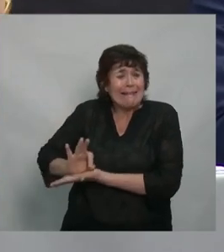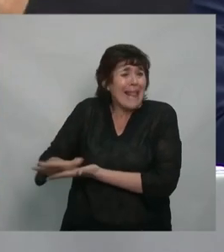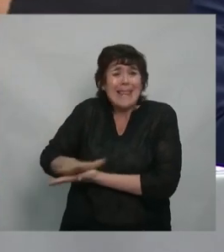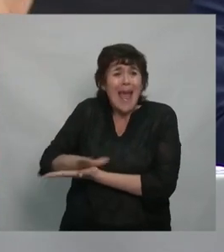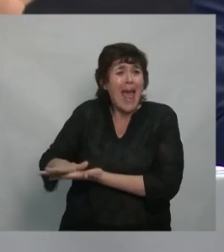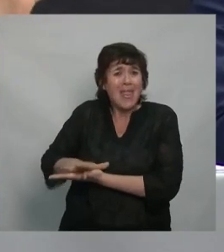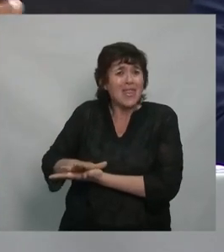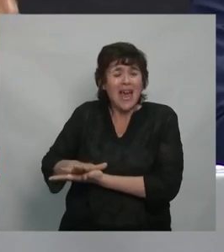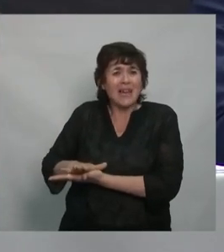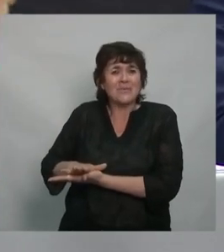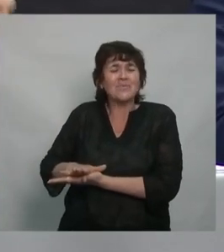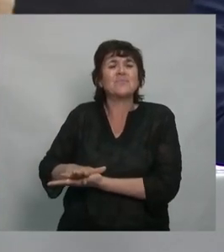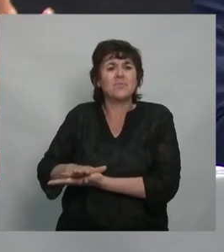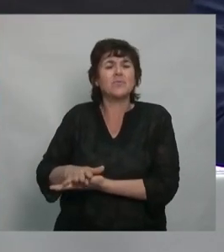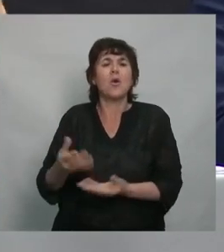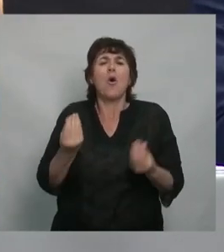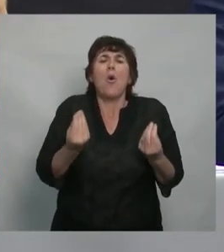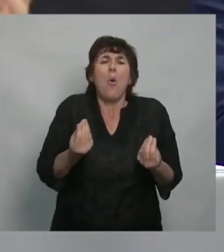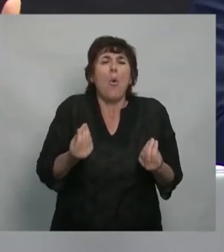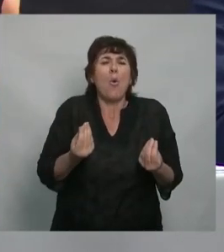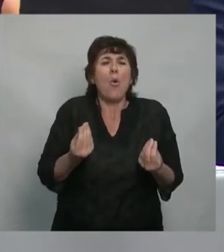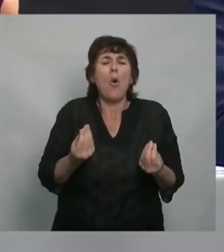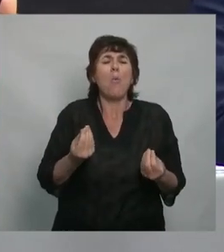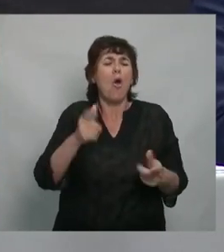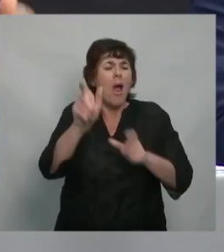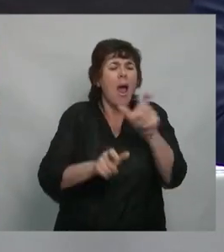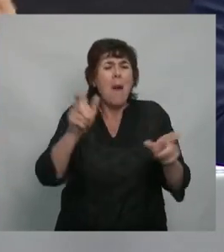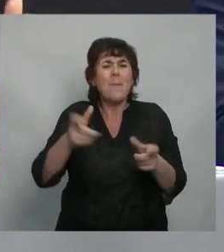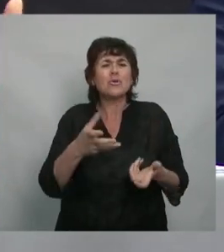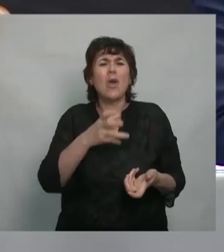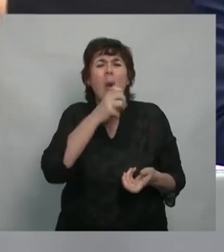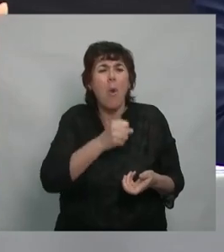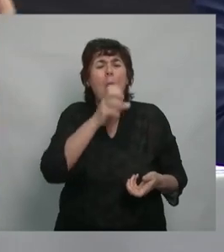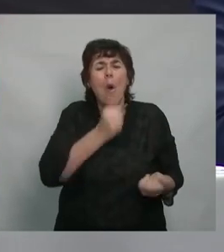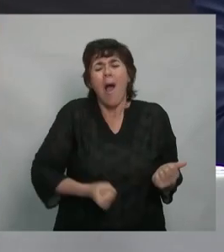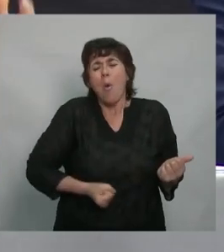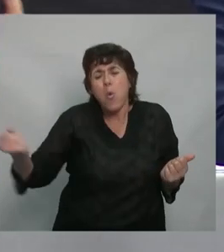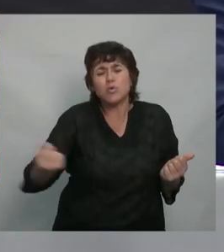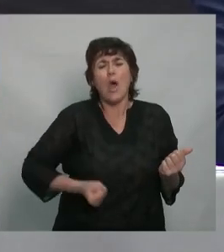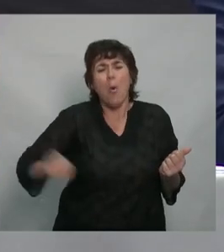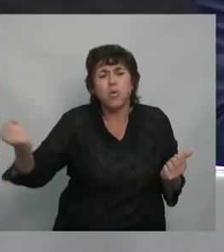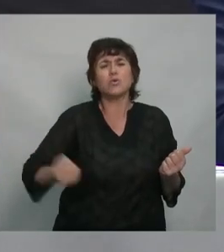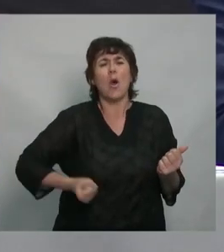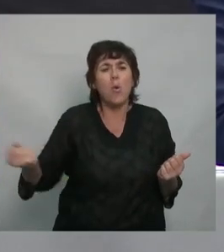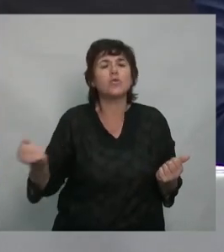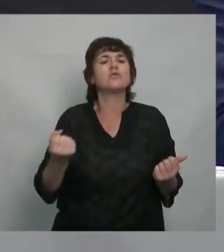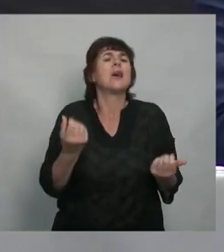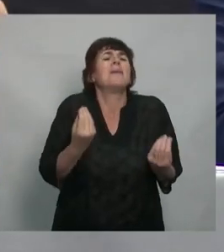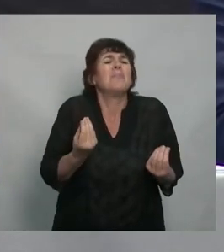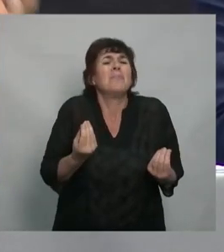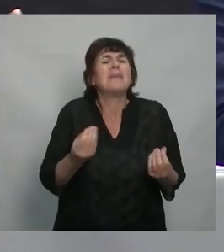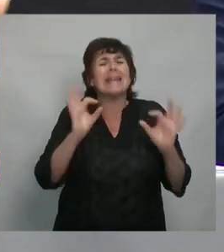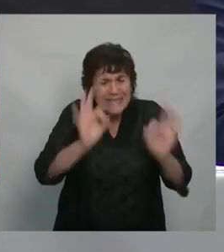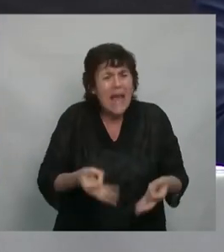Cuando algunos hoy se preguntan, pero cómo puede ser que la gente aguante tanto ajuste, ¿saben por qué se aguanta